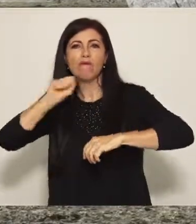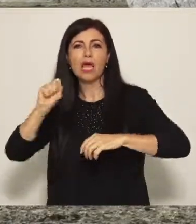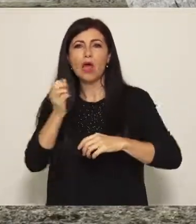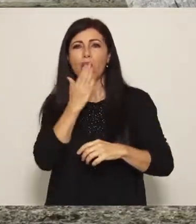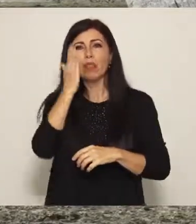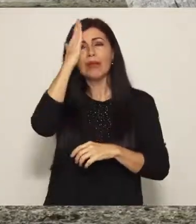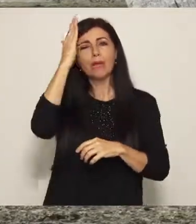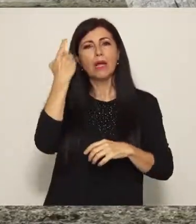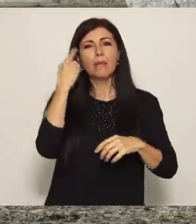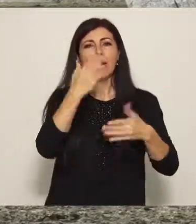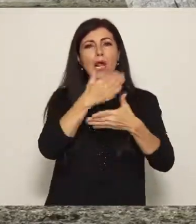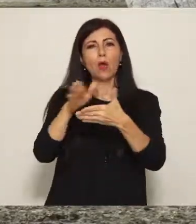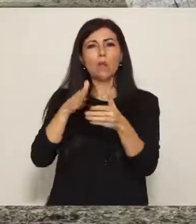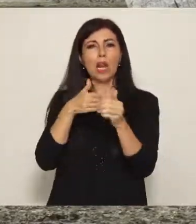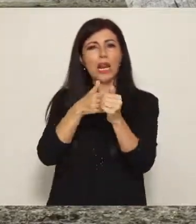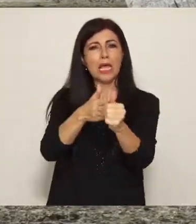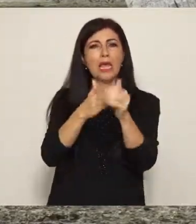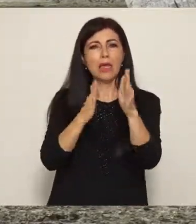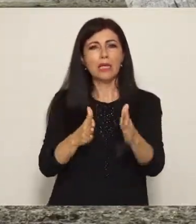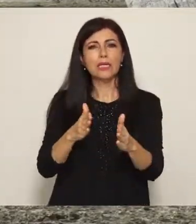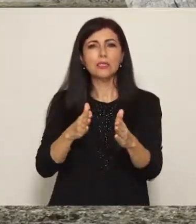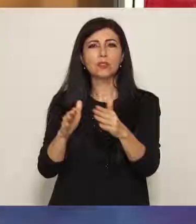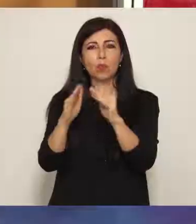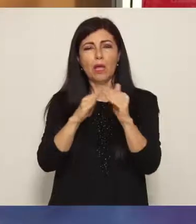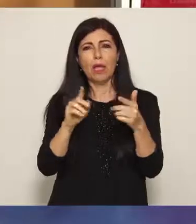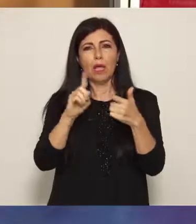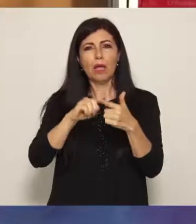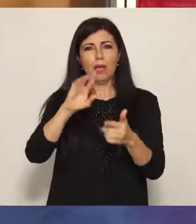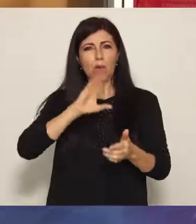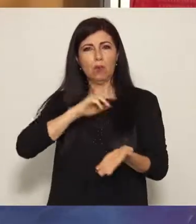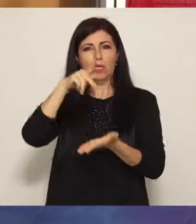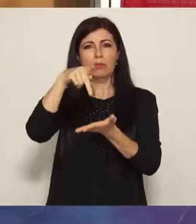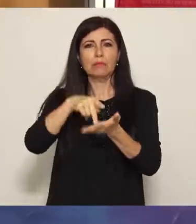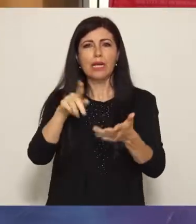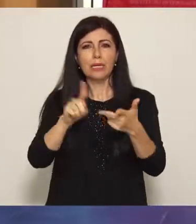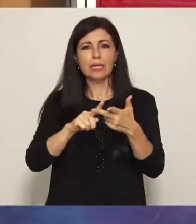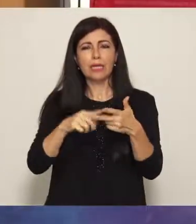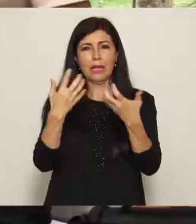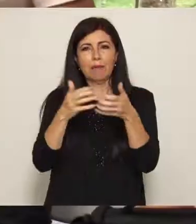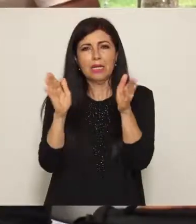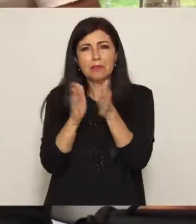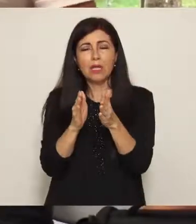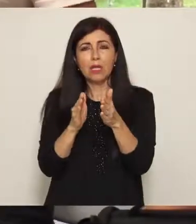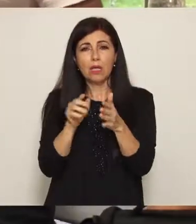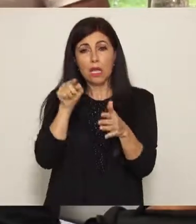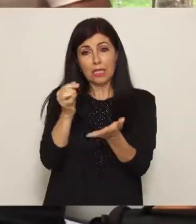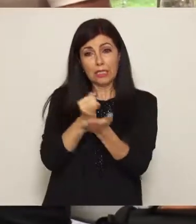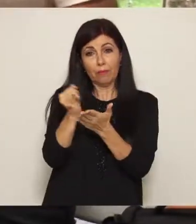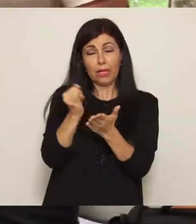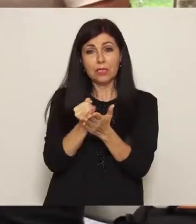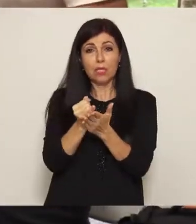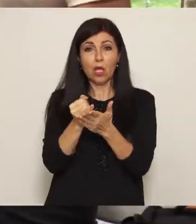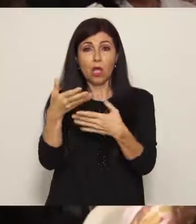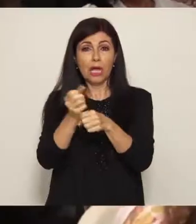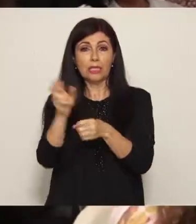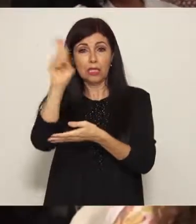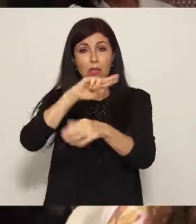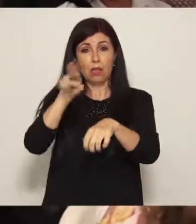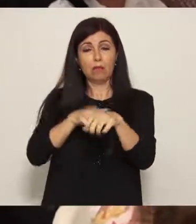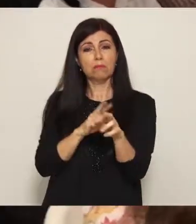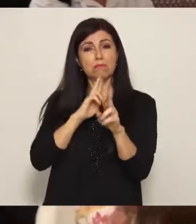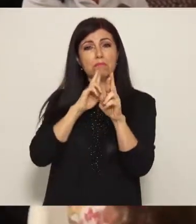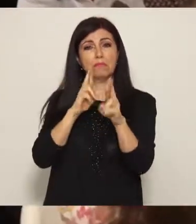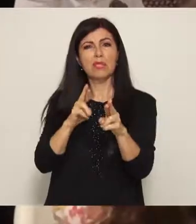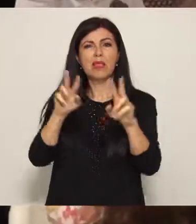Académicos e investigadores de la Facultad de Ciencias de la Tierra y el Mar se trasladaron a Puerto Viejo de Talamanca para compartir con líderes